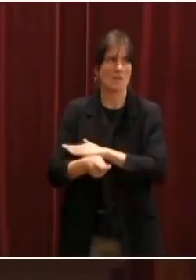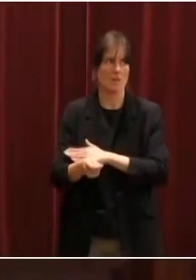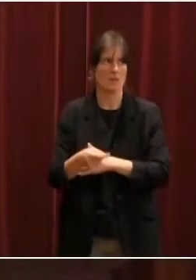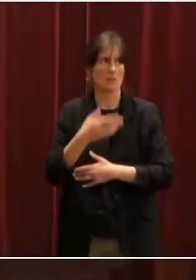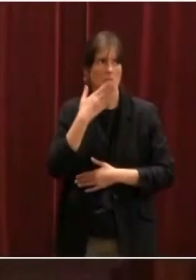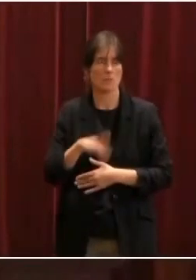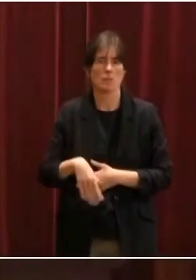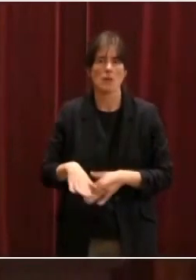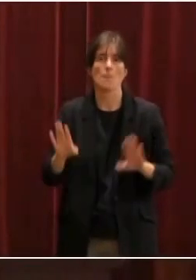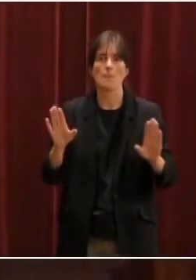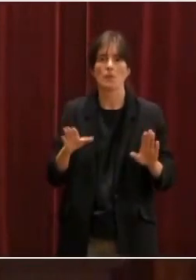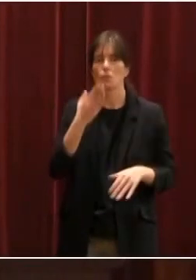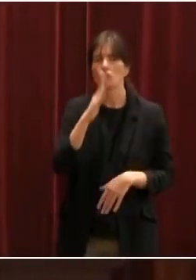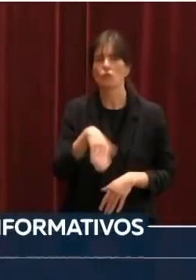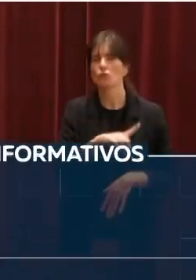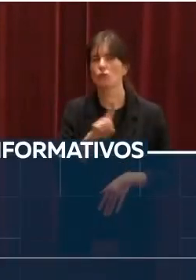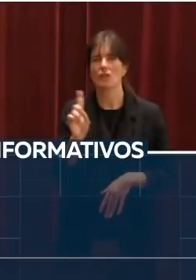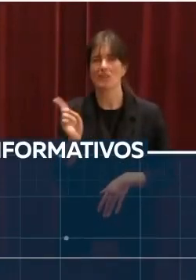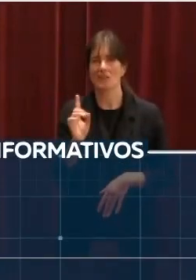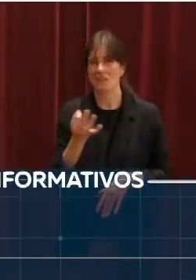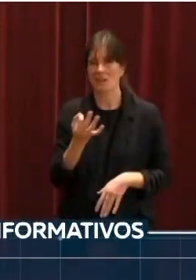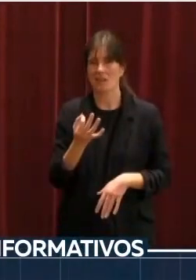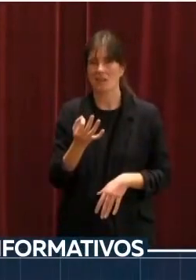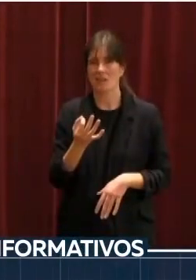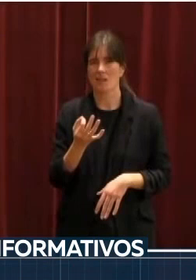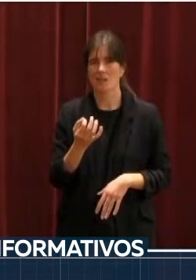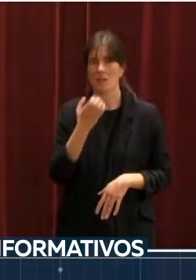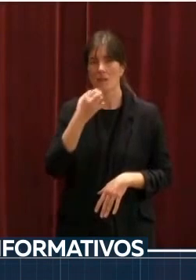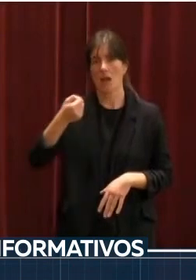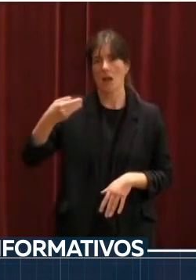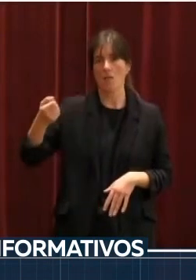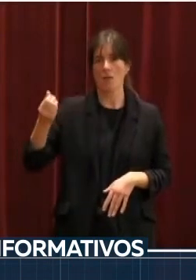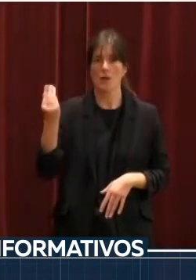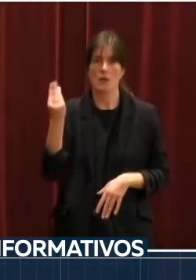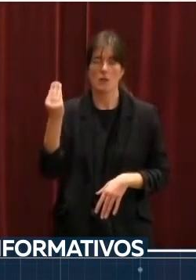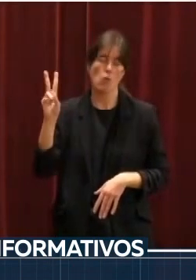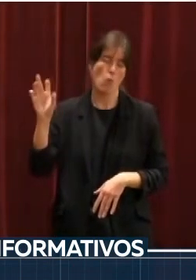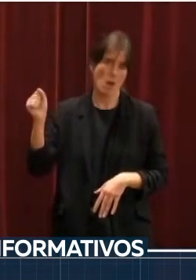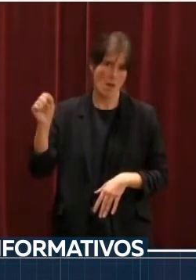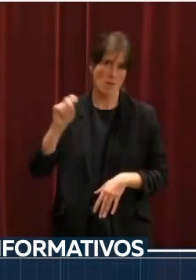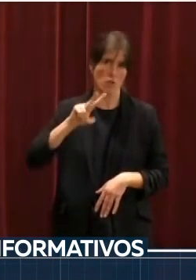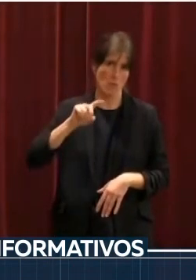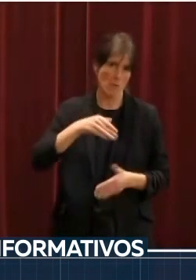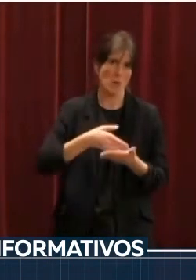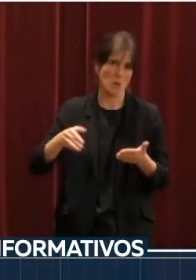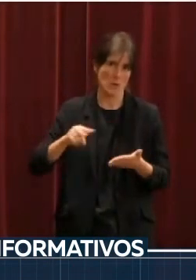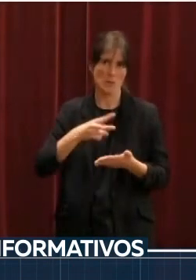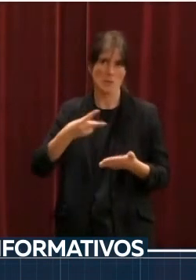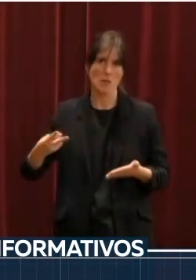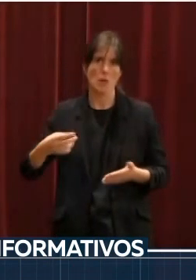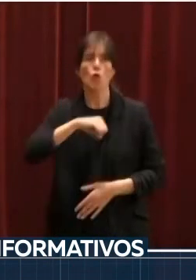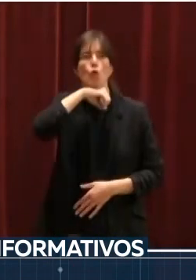Lo que sí no toca es que nos encontremos en el cajón, por ejemplo, en Abacua, 12 millones de euros de facturas de electricidad sin pagar.